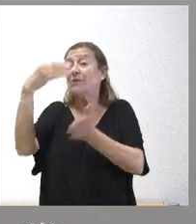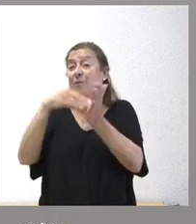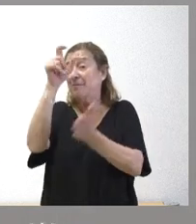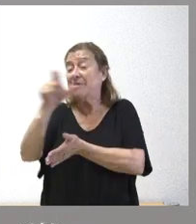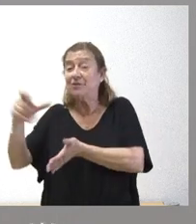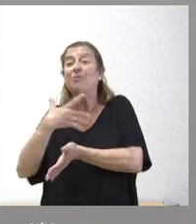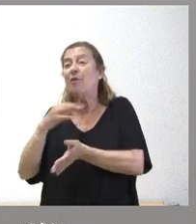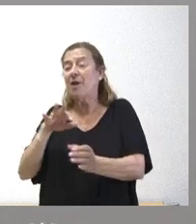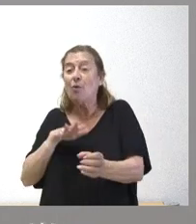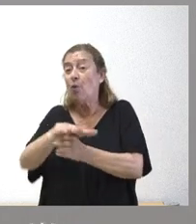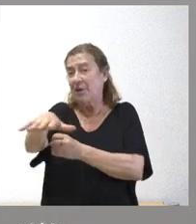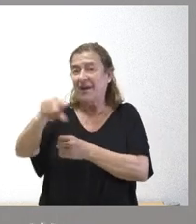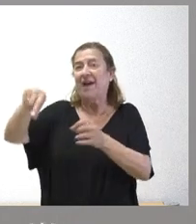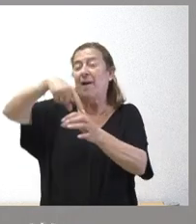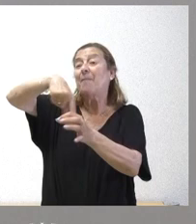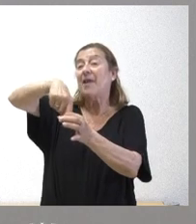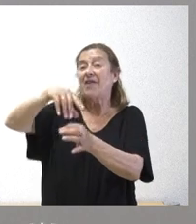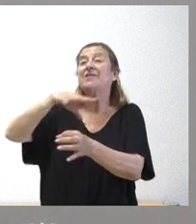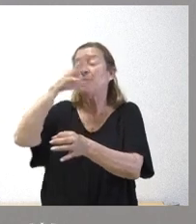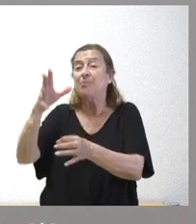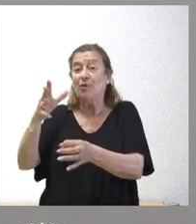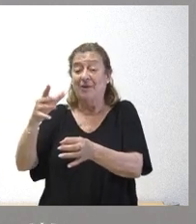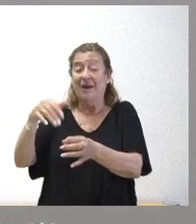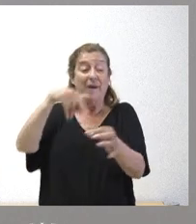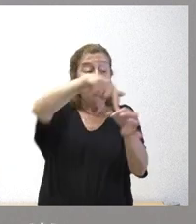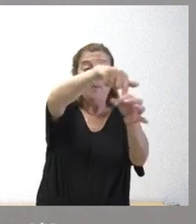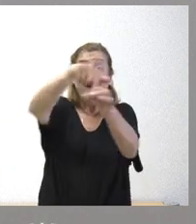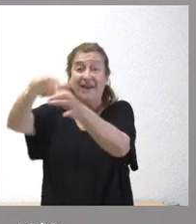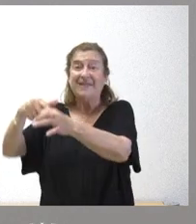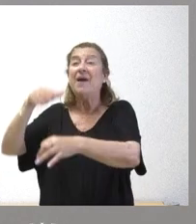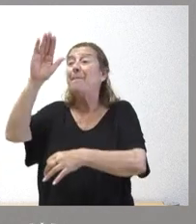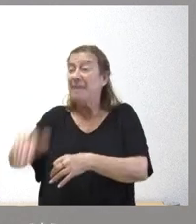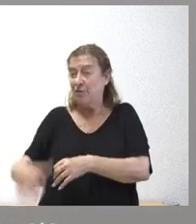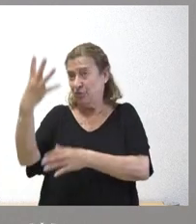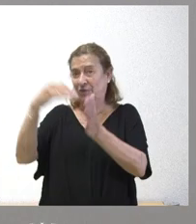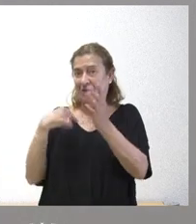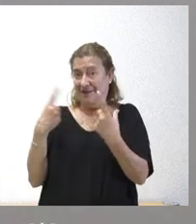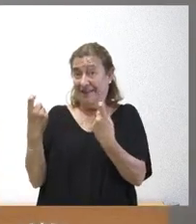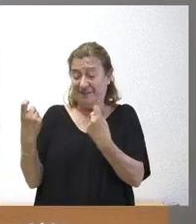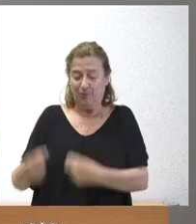podrían cubrir esas plazas porque las que tenemos vacantes son mucho menos de 4.000 las que necesitaríamos